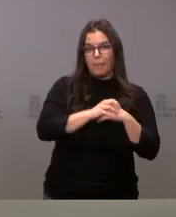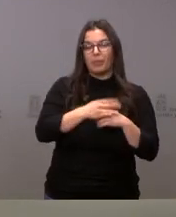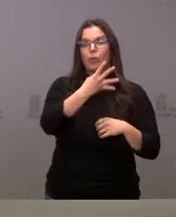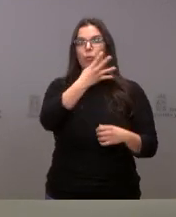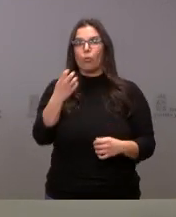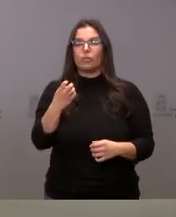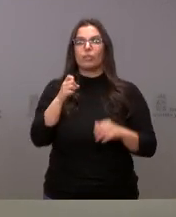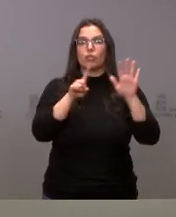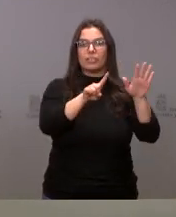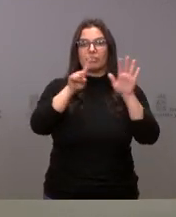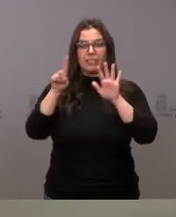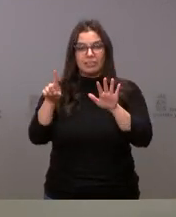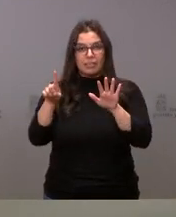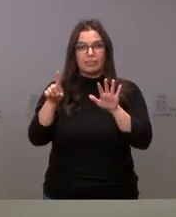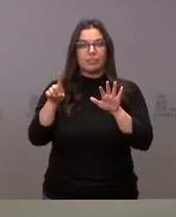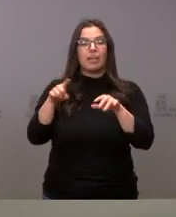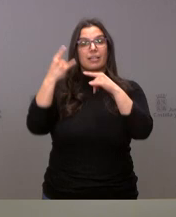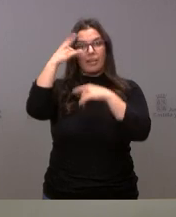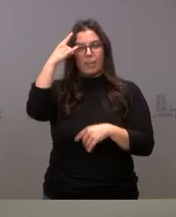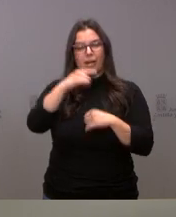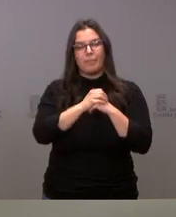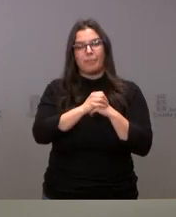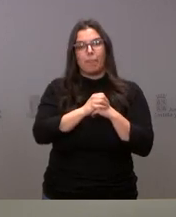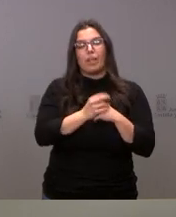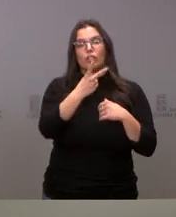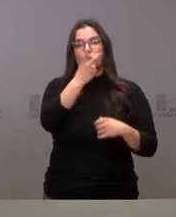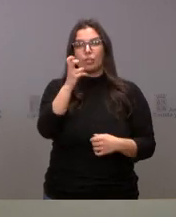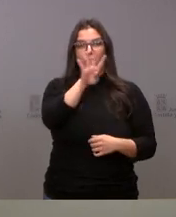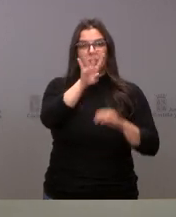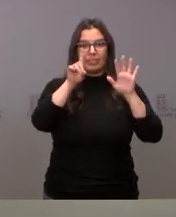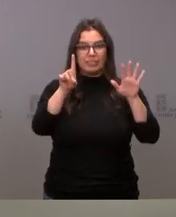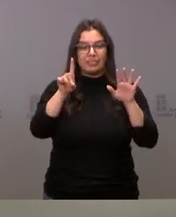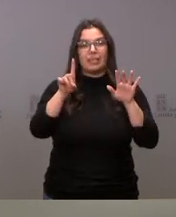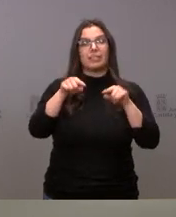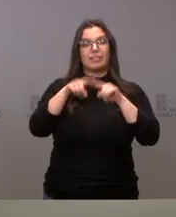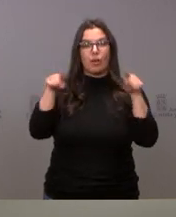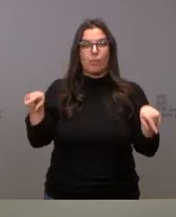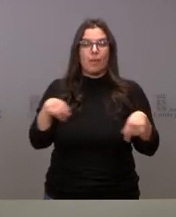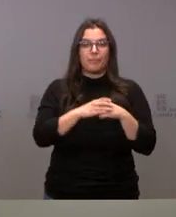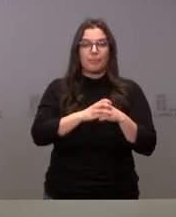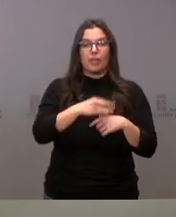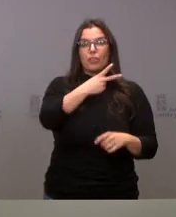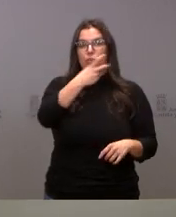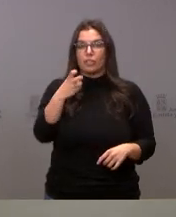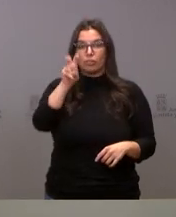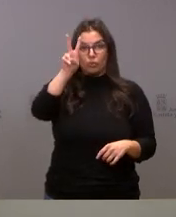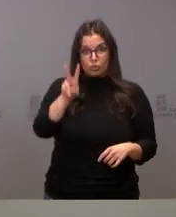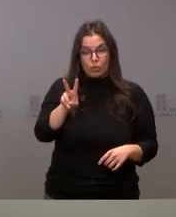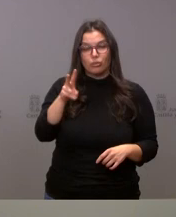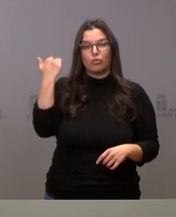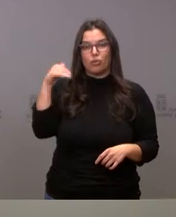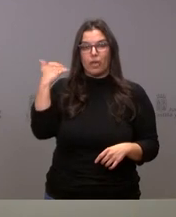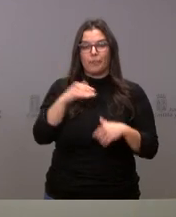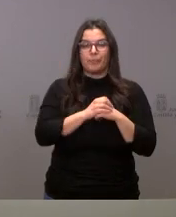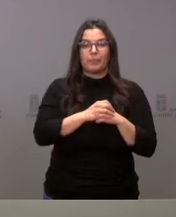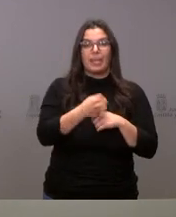466 en Salamanca, 246 en la provincia de Segovia, 202 en la de Soria,